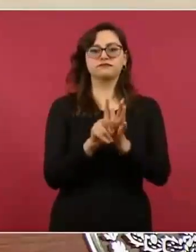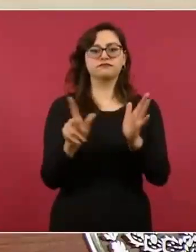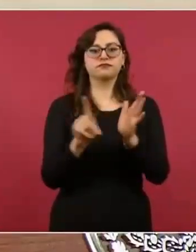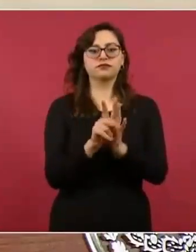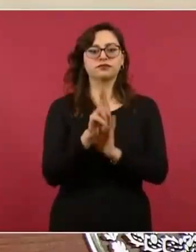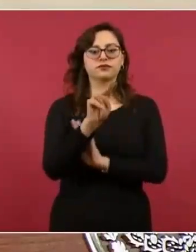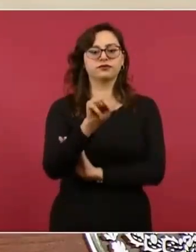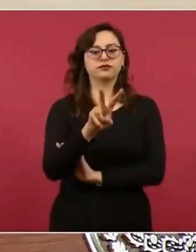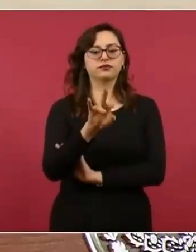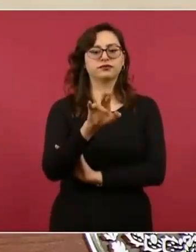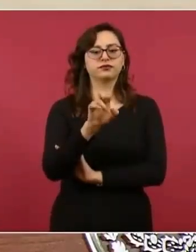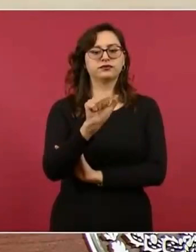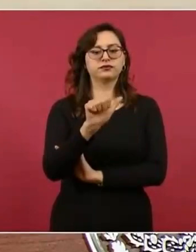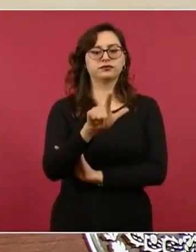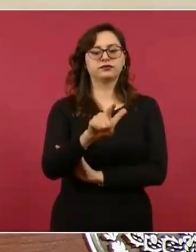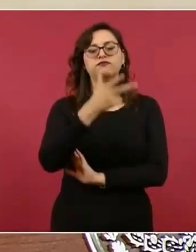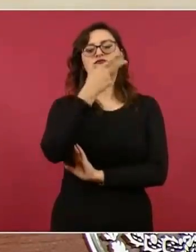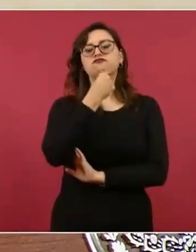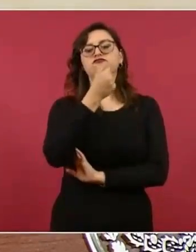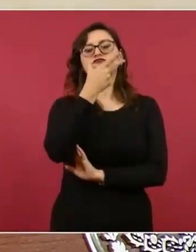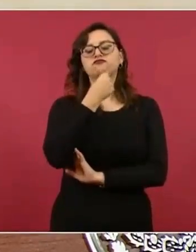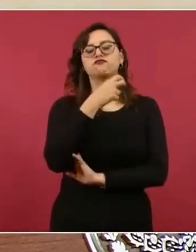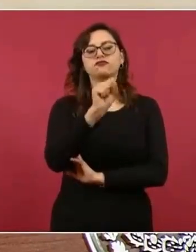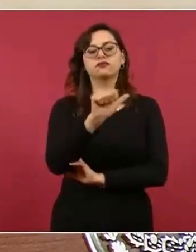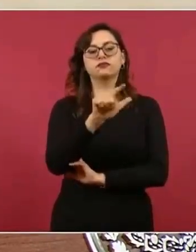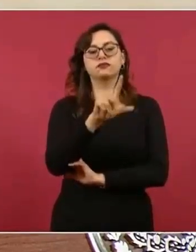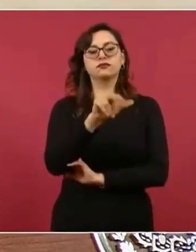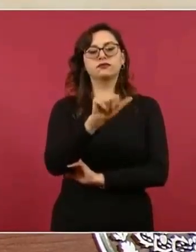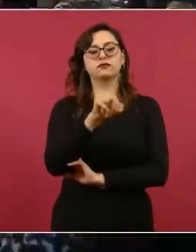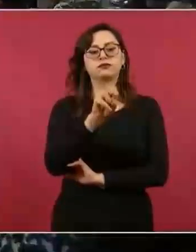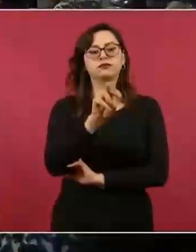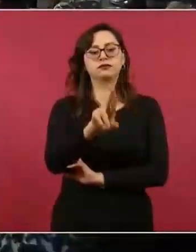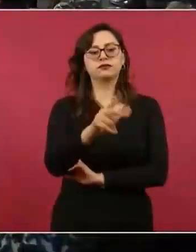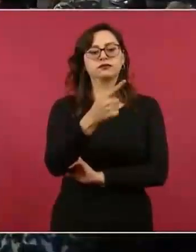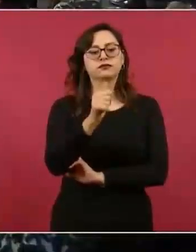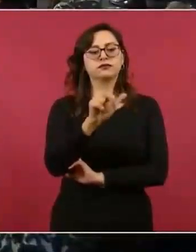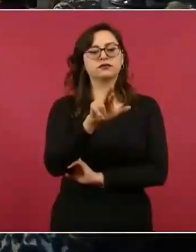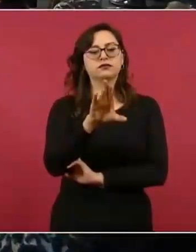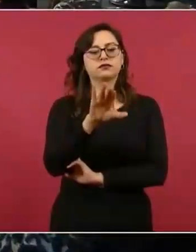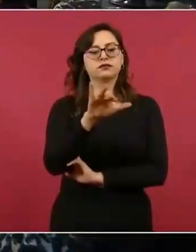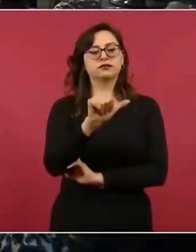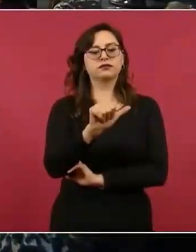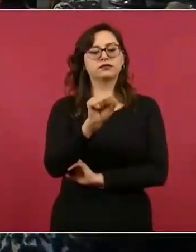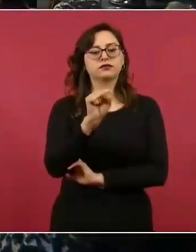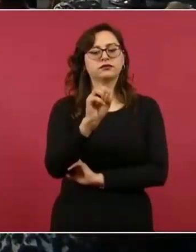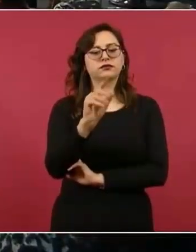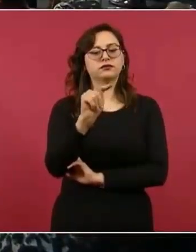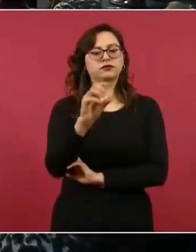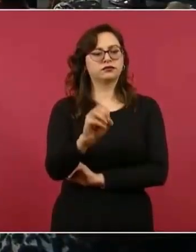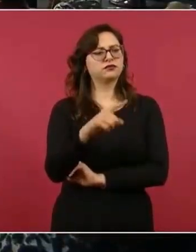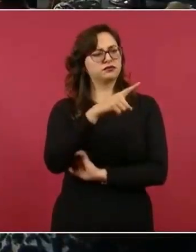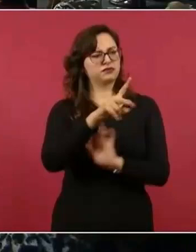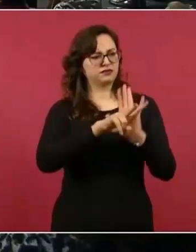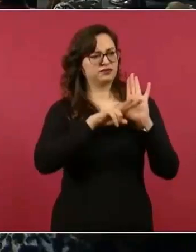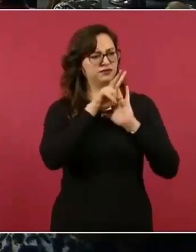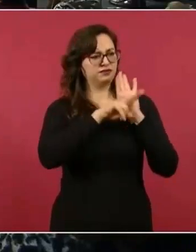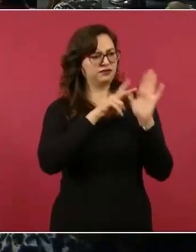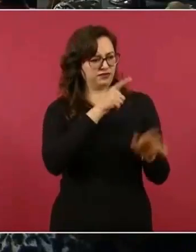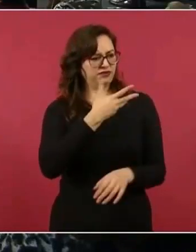Salvador García Soto, si en un... A ver si está su video.